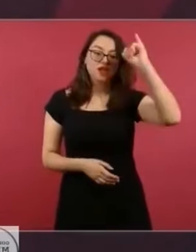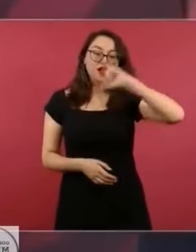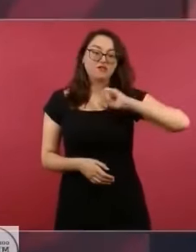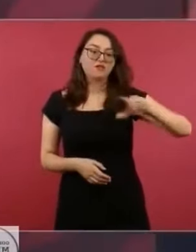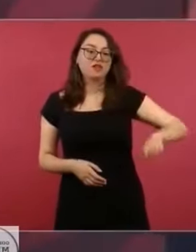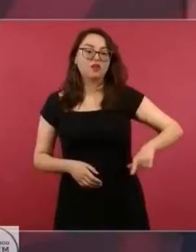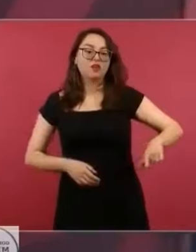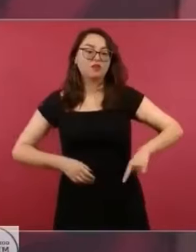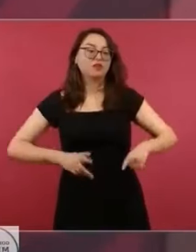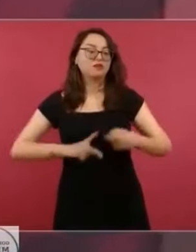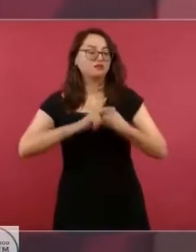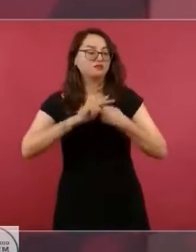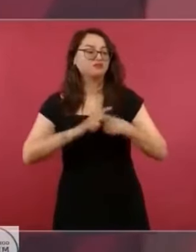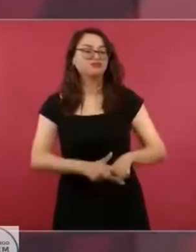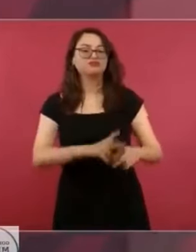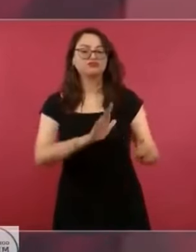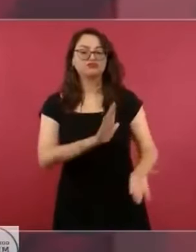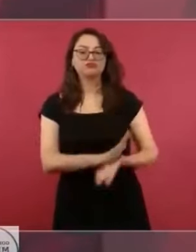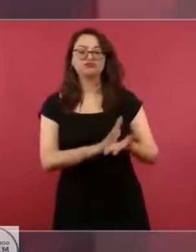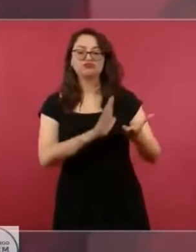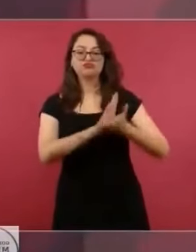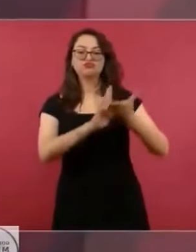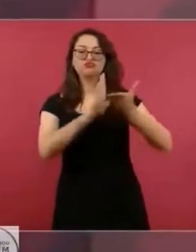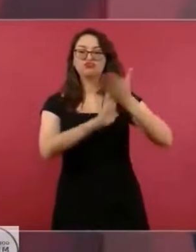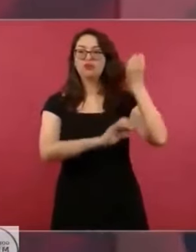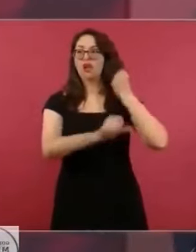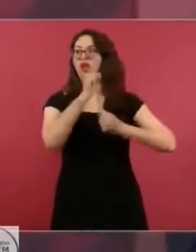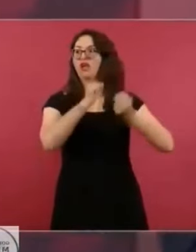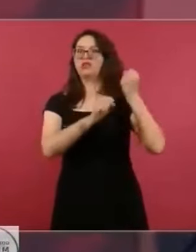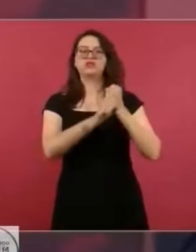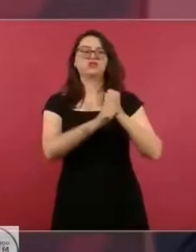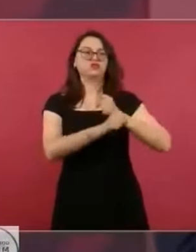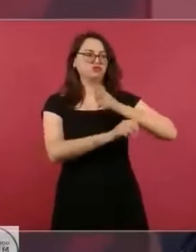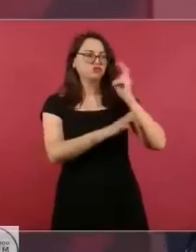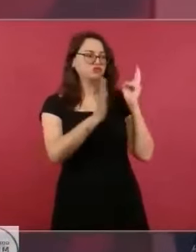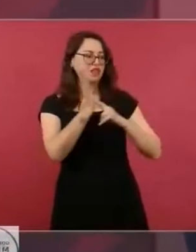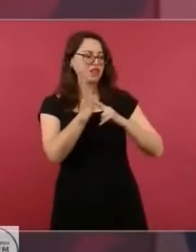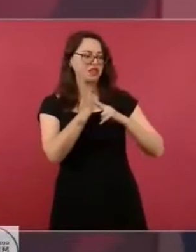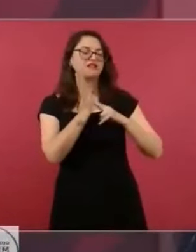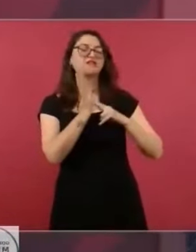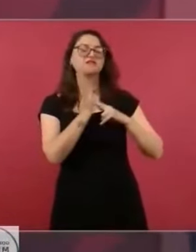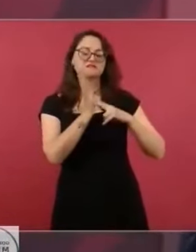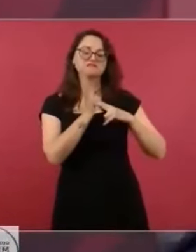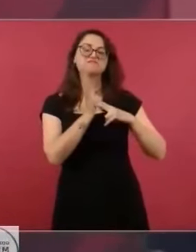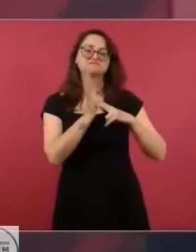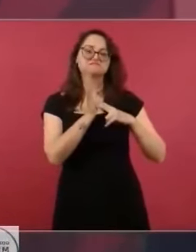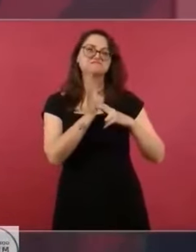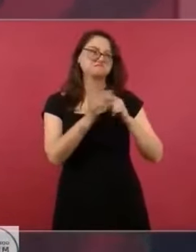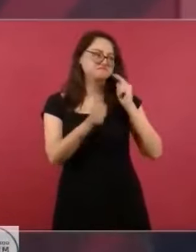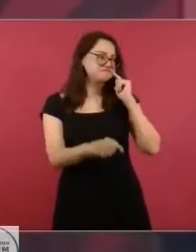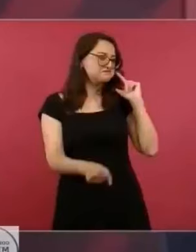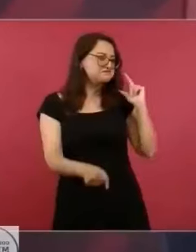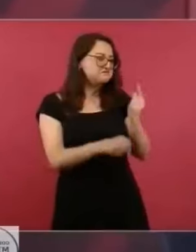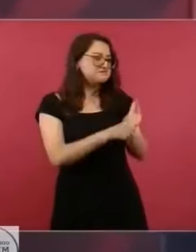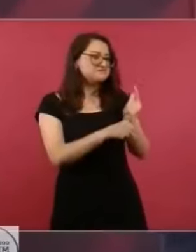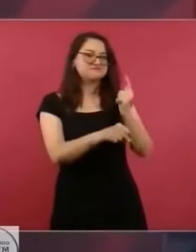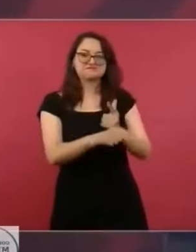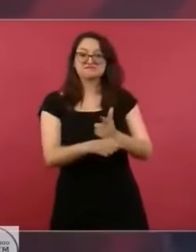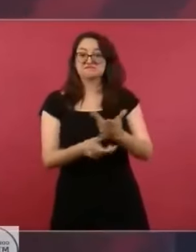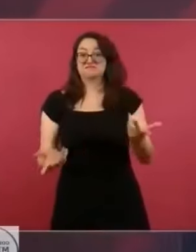desde principios del 2000, hace ya 24